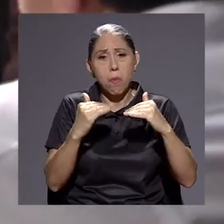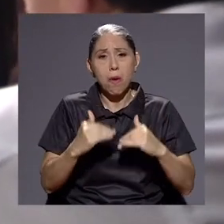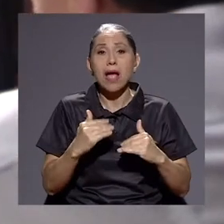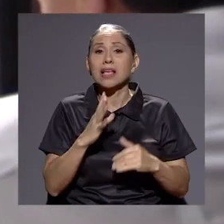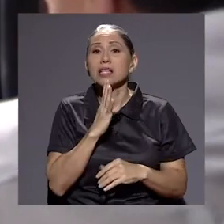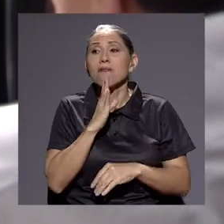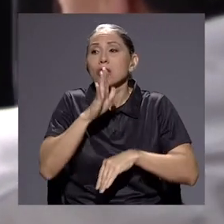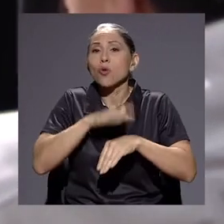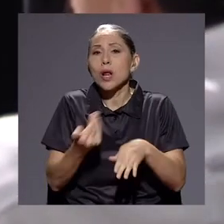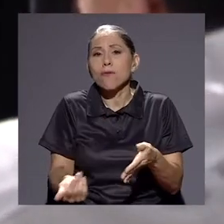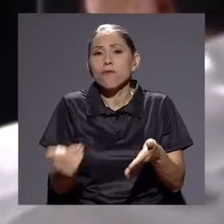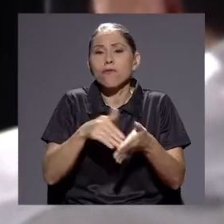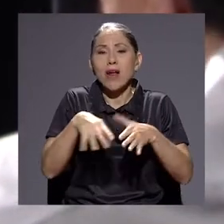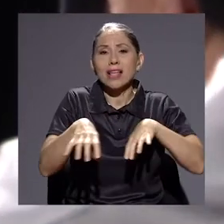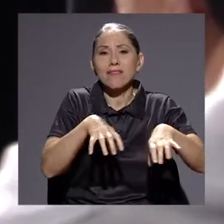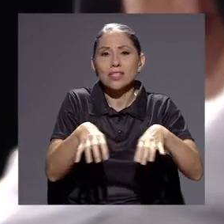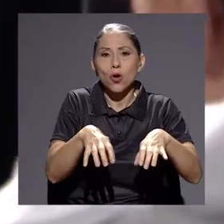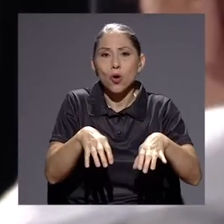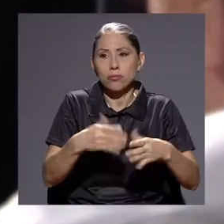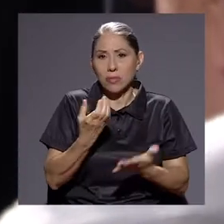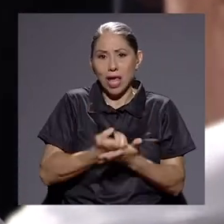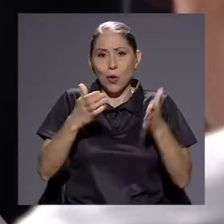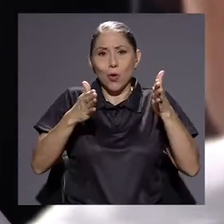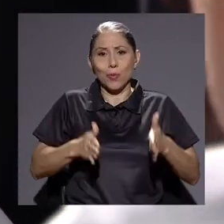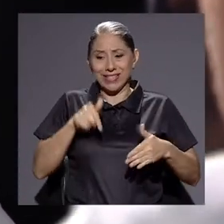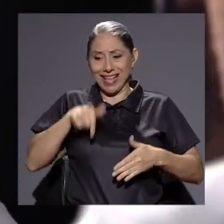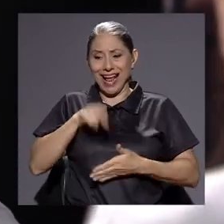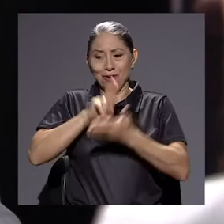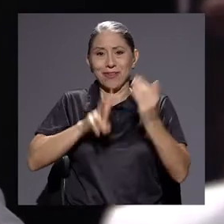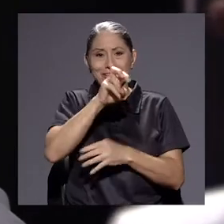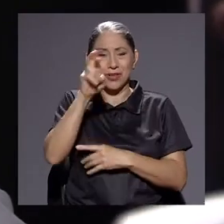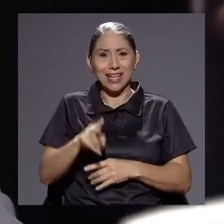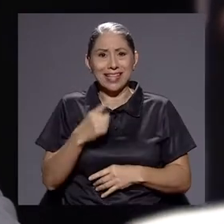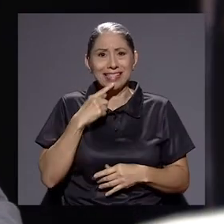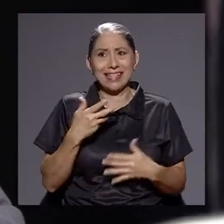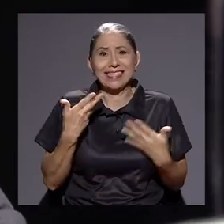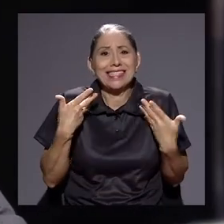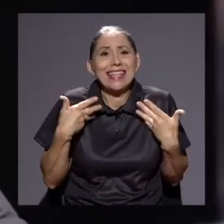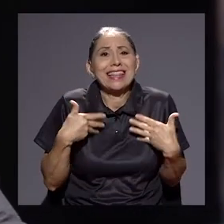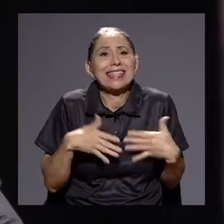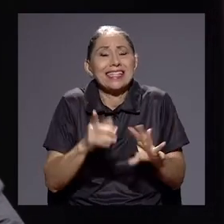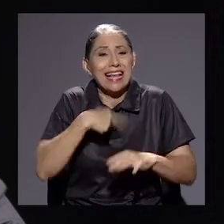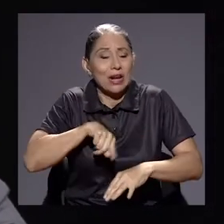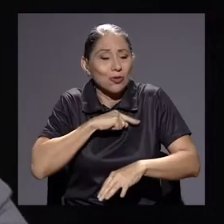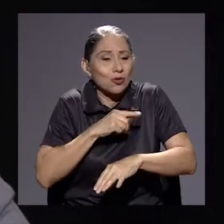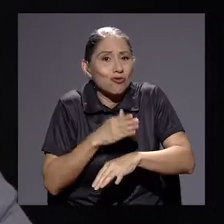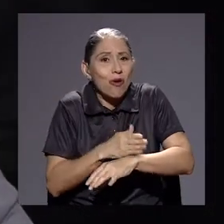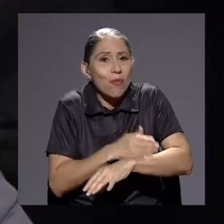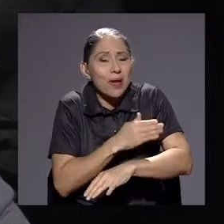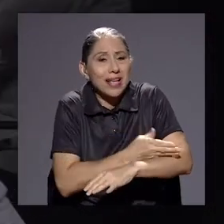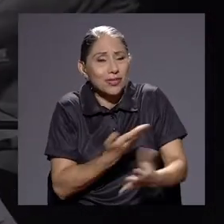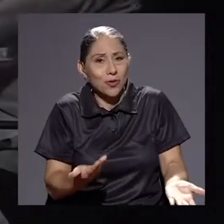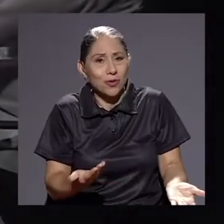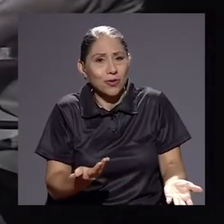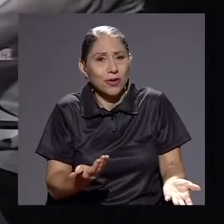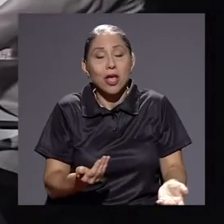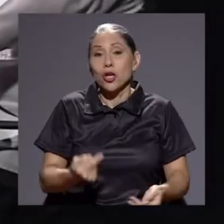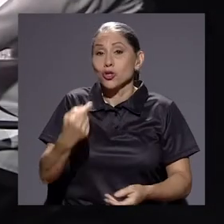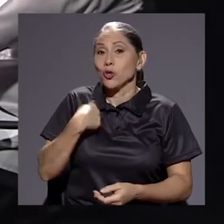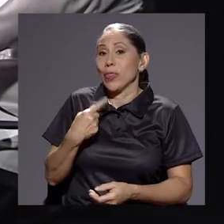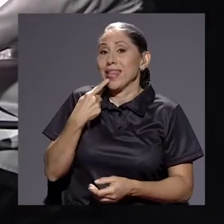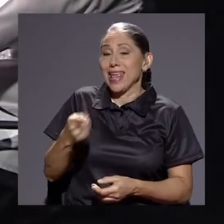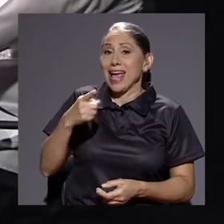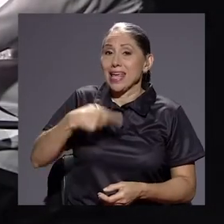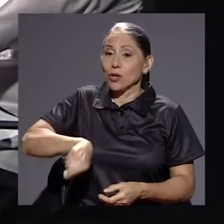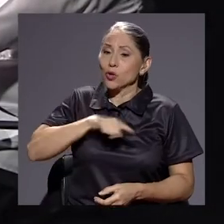reactivación. Cuando los economistas acá de la Universidad de Costa Rica dicen si ni siquiera estamos en recuperación. No, es que hay primero que... Yo lo ponía más